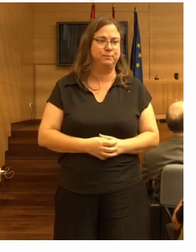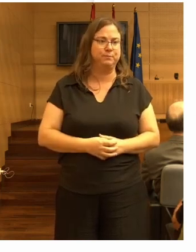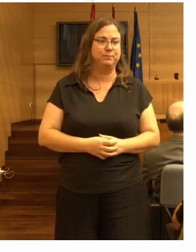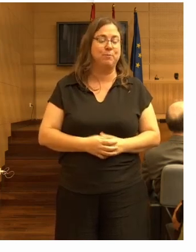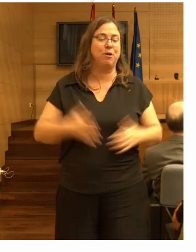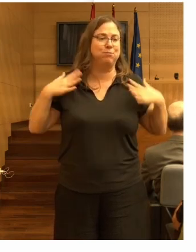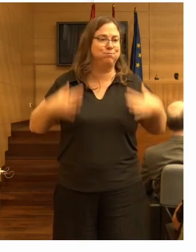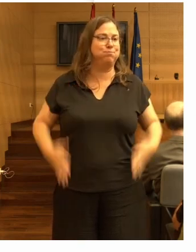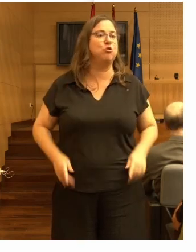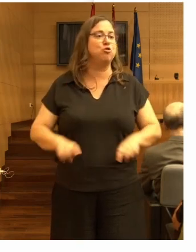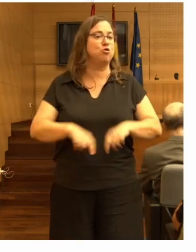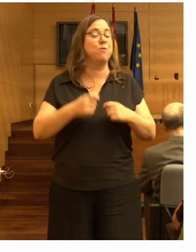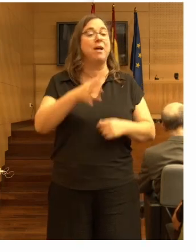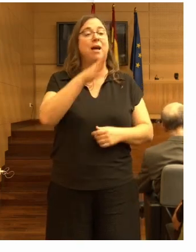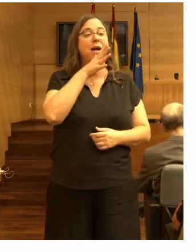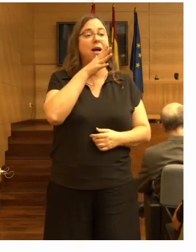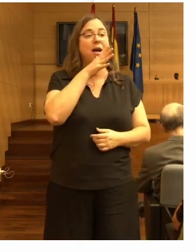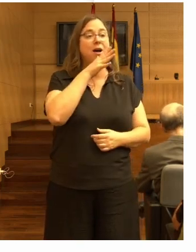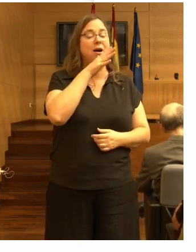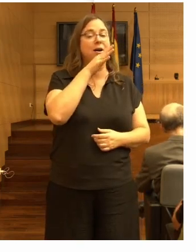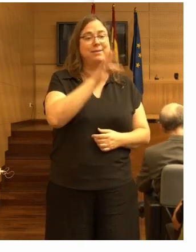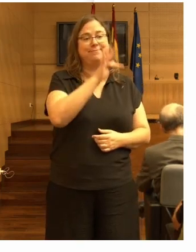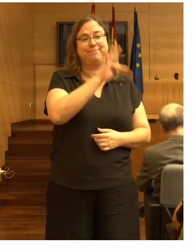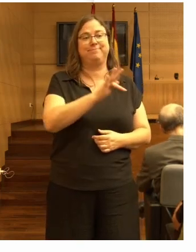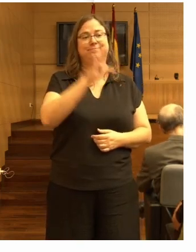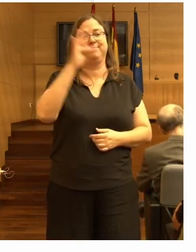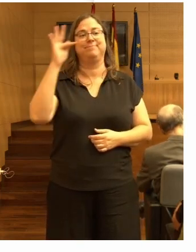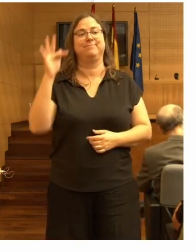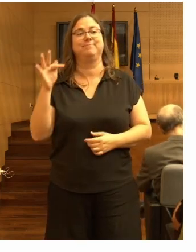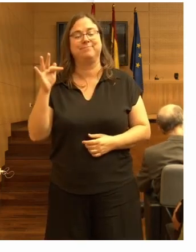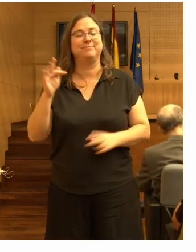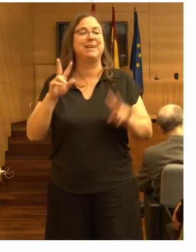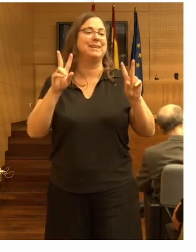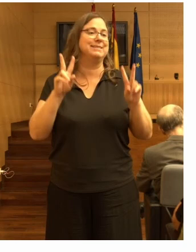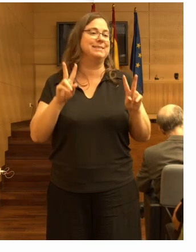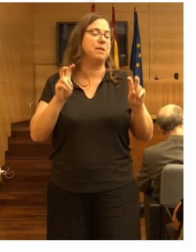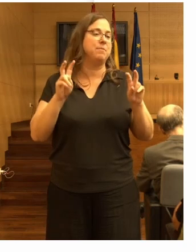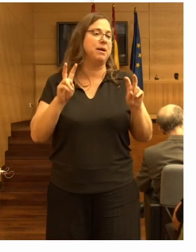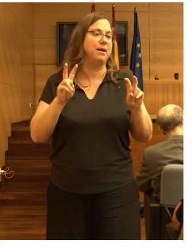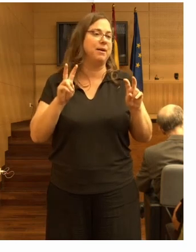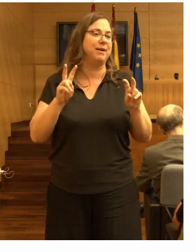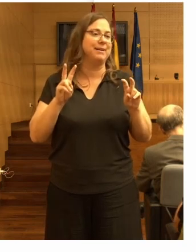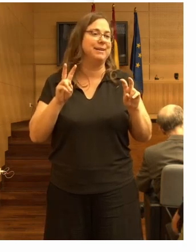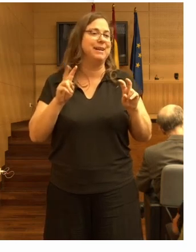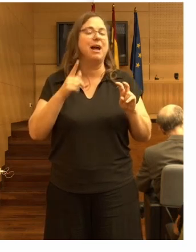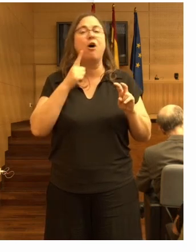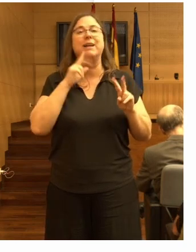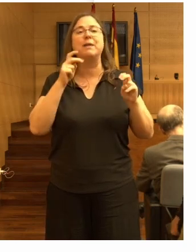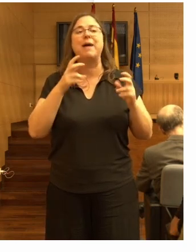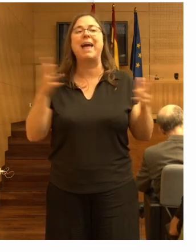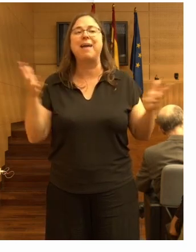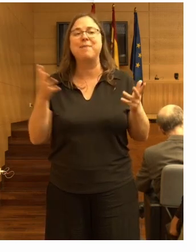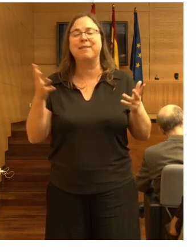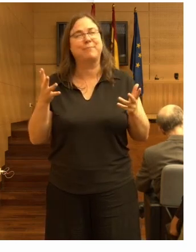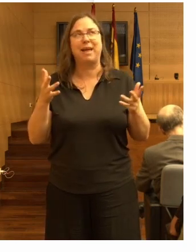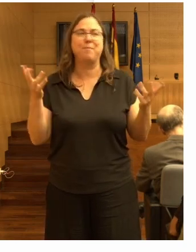Y ahora me gustaría pasar a la siguiente parte que son las tendencias emergentes.